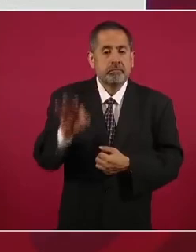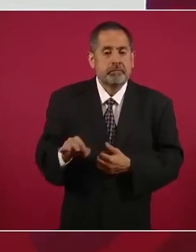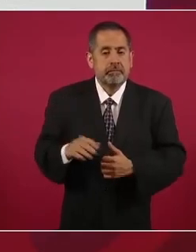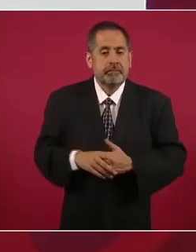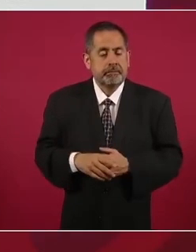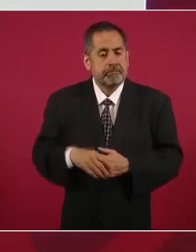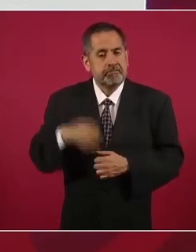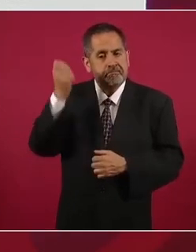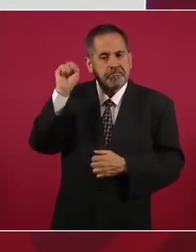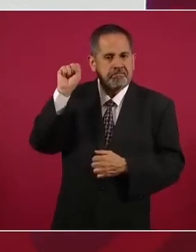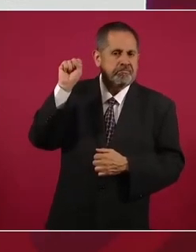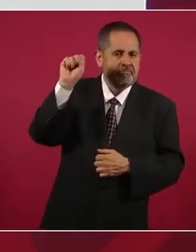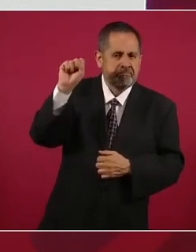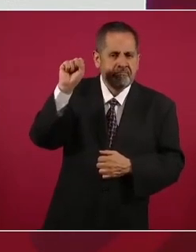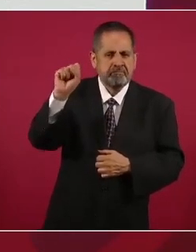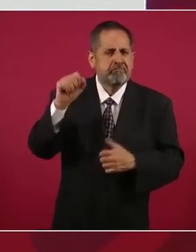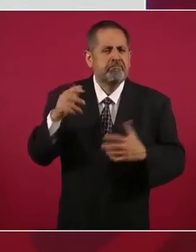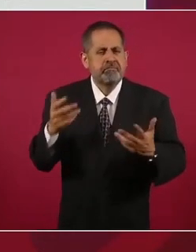sindicatos,